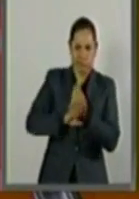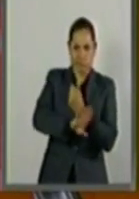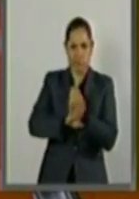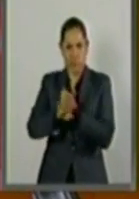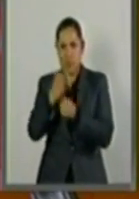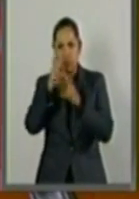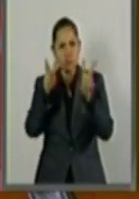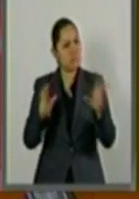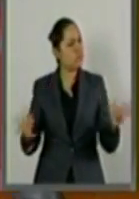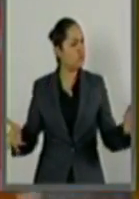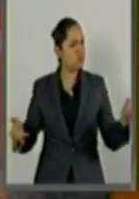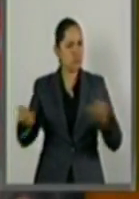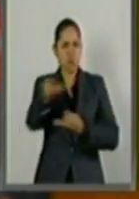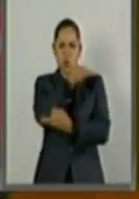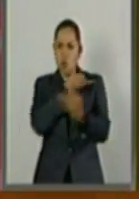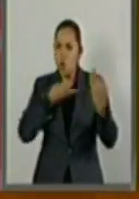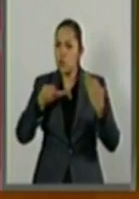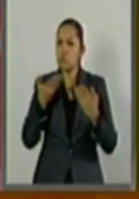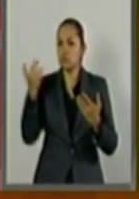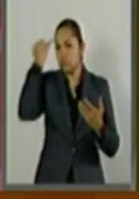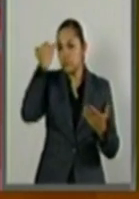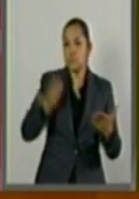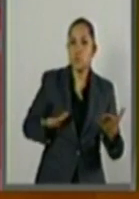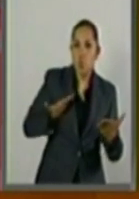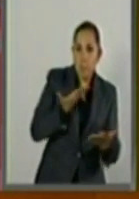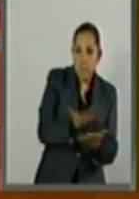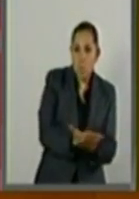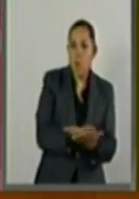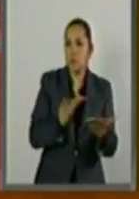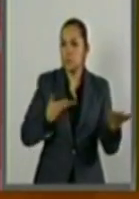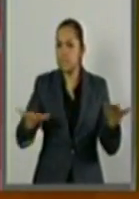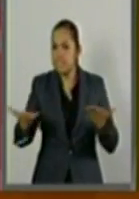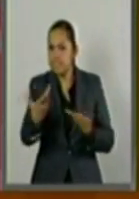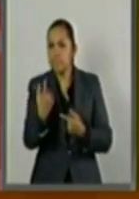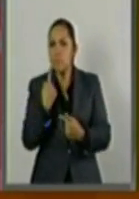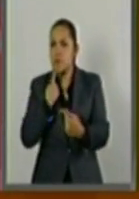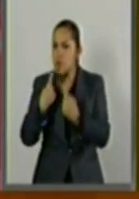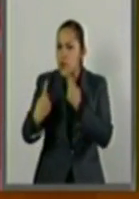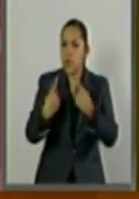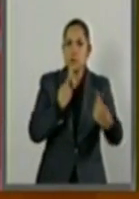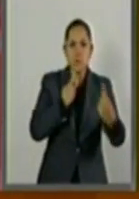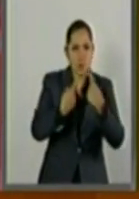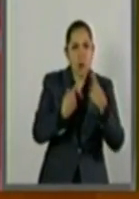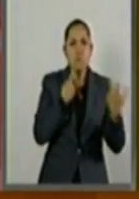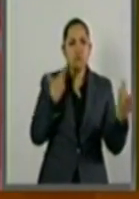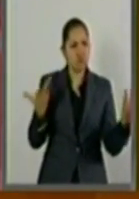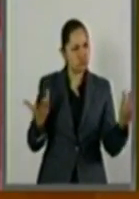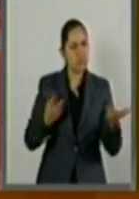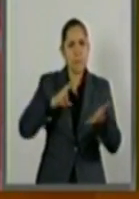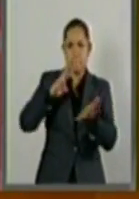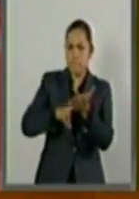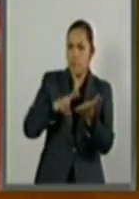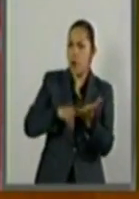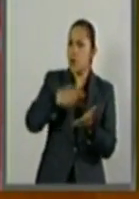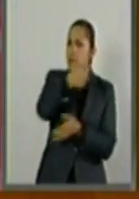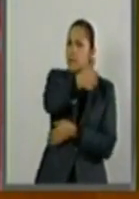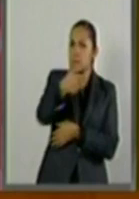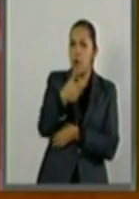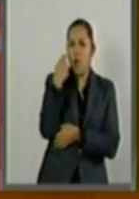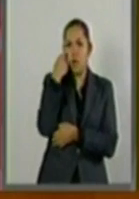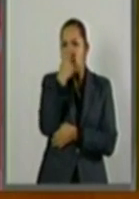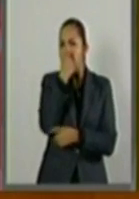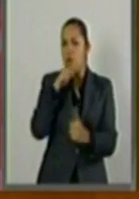Atentos a las propuestas de todos, al análisis, a la discusión, válida, juiciosa, creativa y